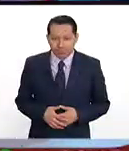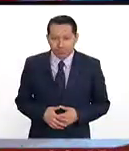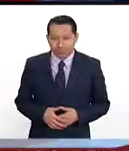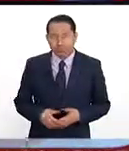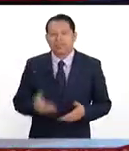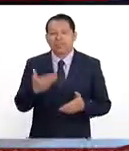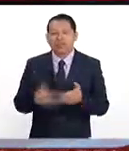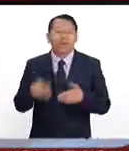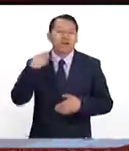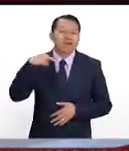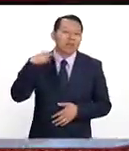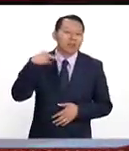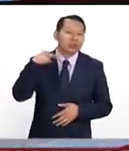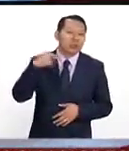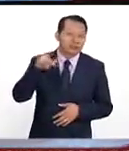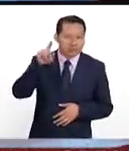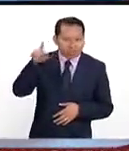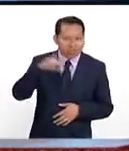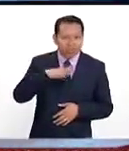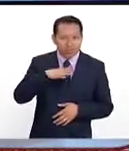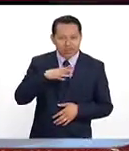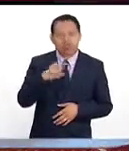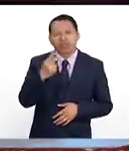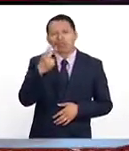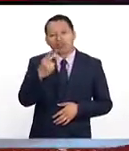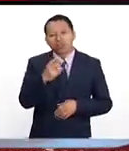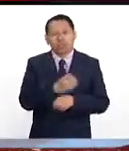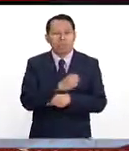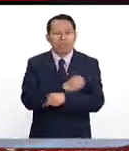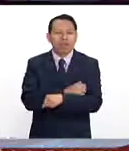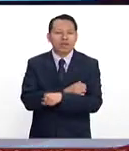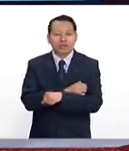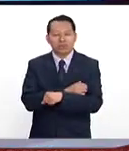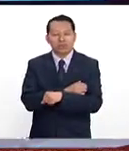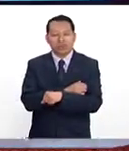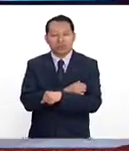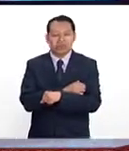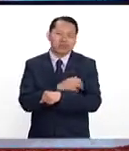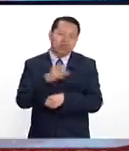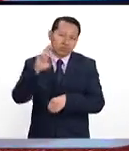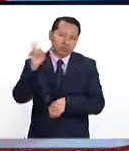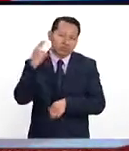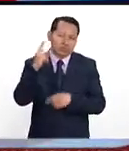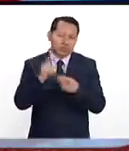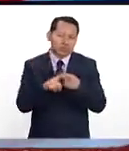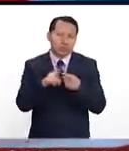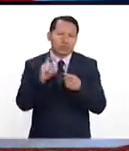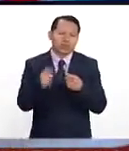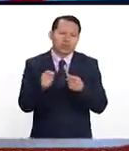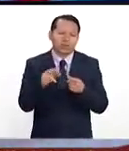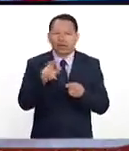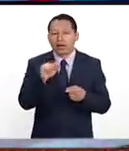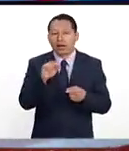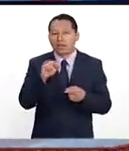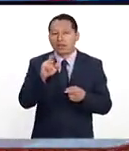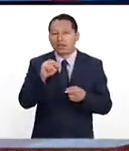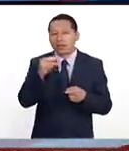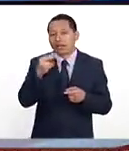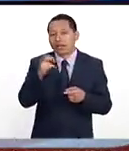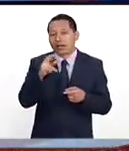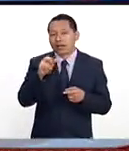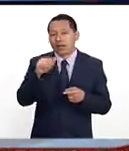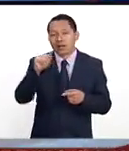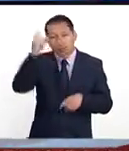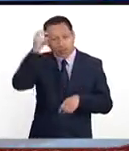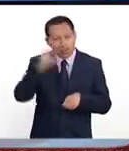¡Vámonos hasta Veracruz! Allá se encuentran dos compañeros académicos. Uno es Ramiro Herrera Mesa,